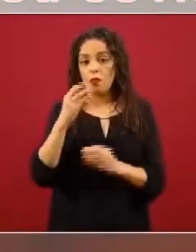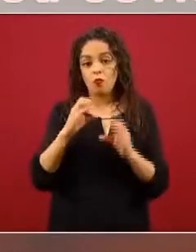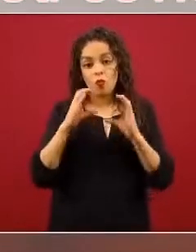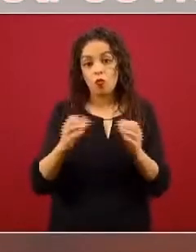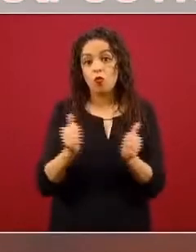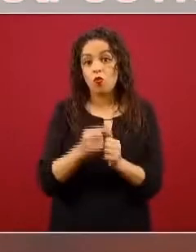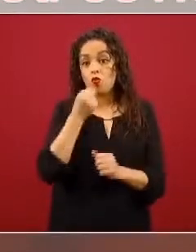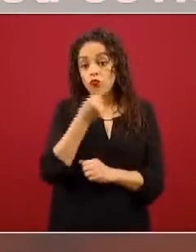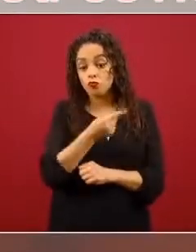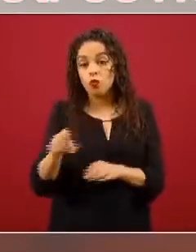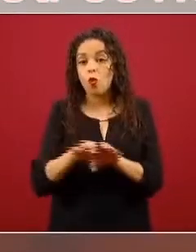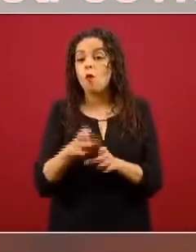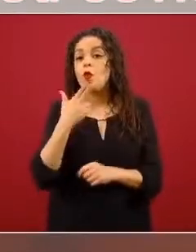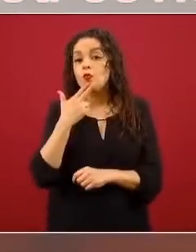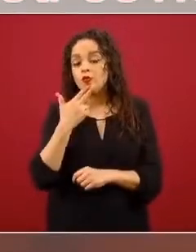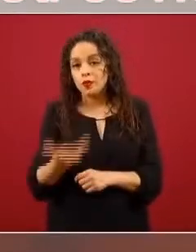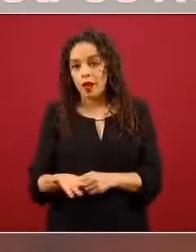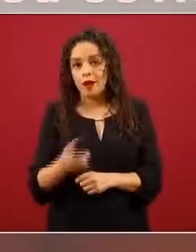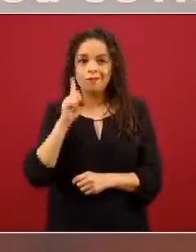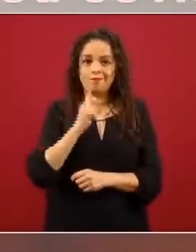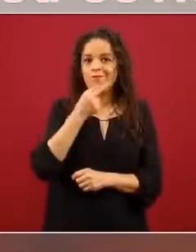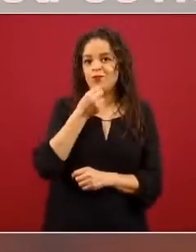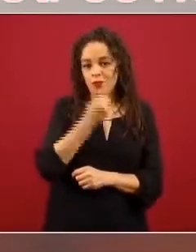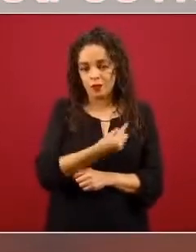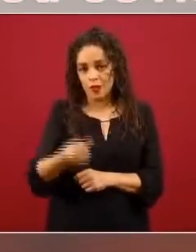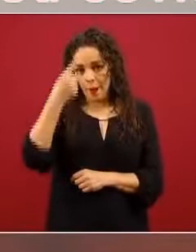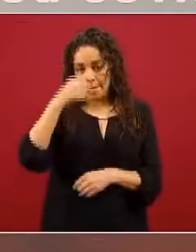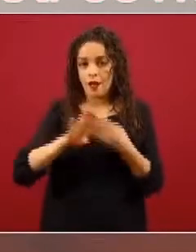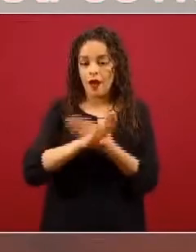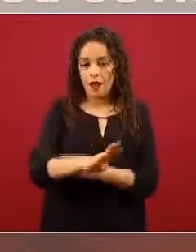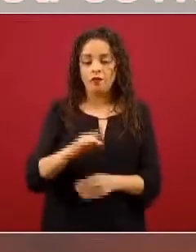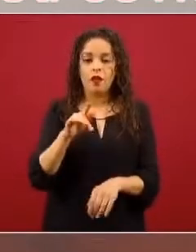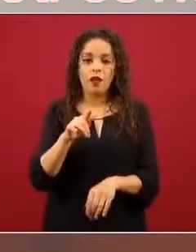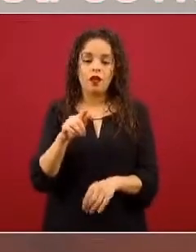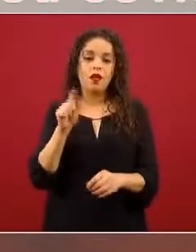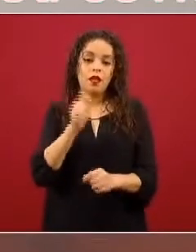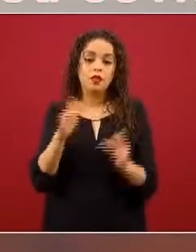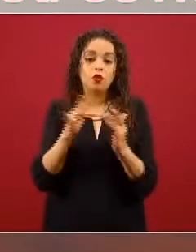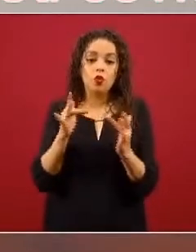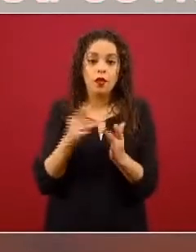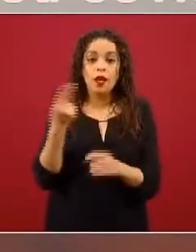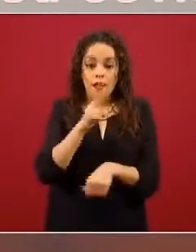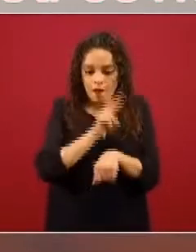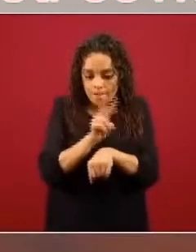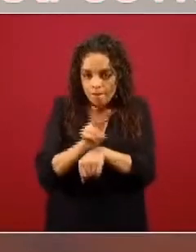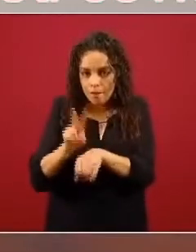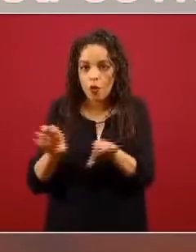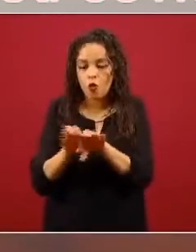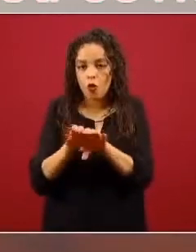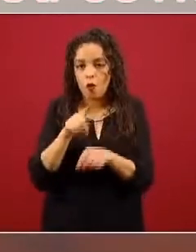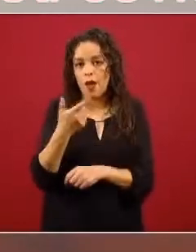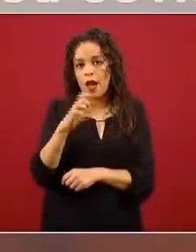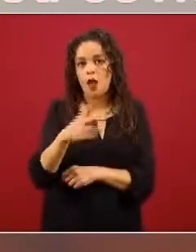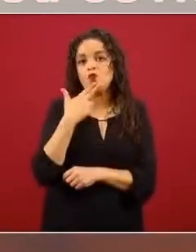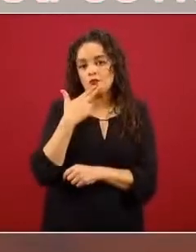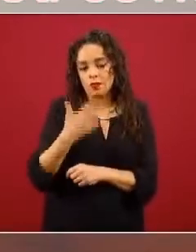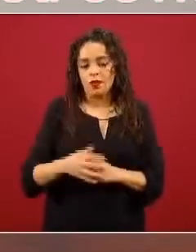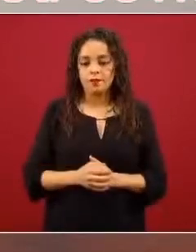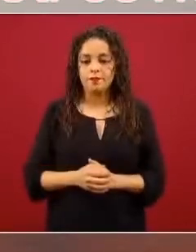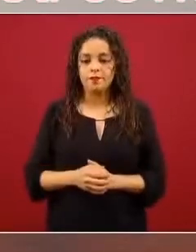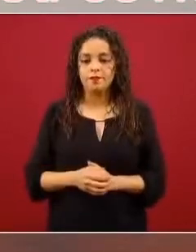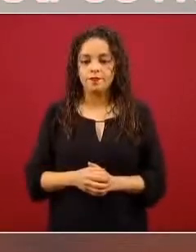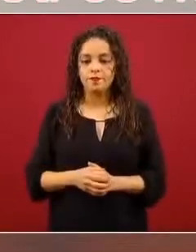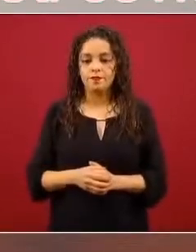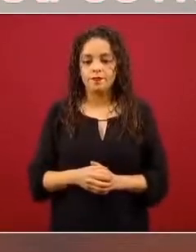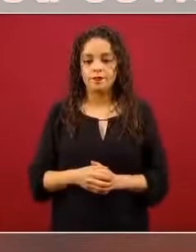niños, niñas, para evitar que estén en contacto directo sin una supervisión. Una vez que tengo mis cubrebocas, yo los